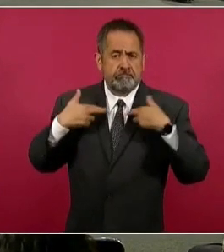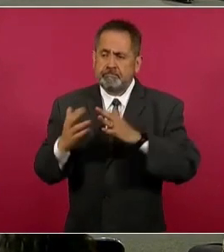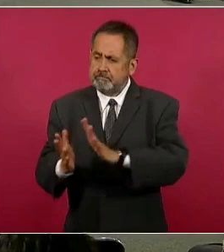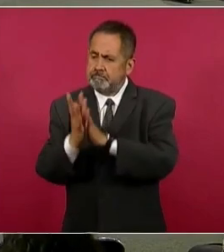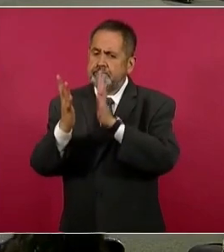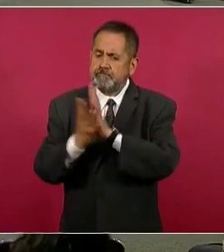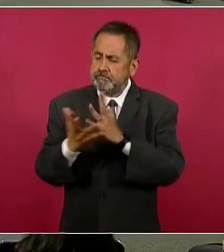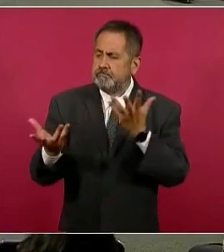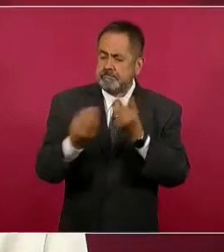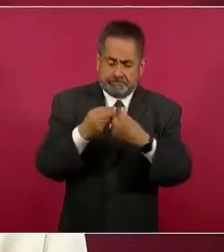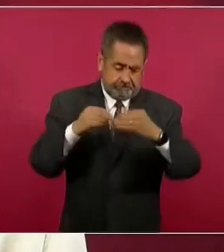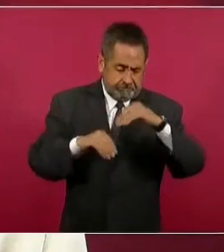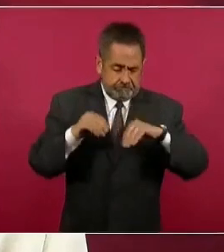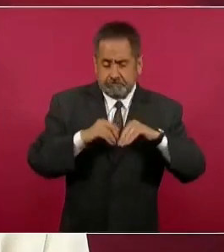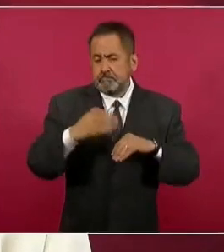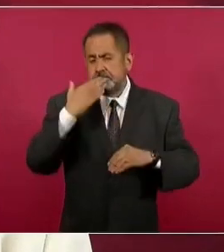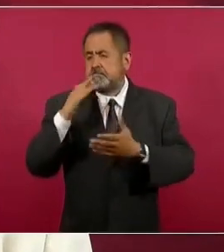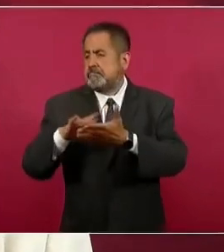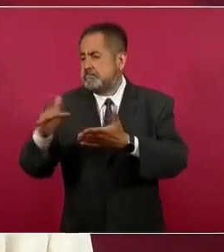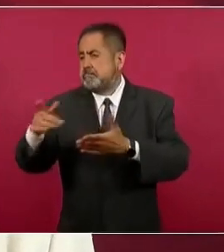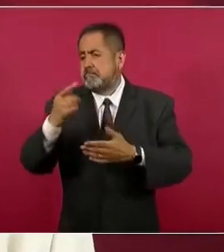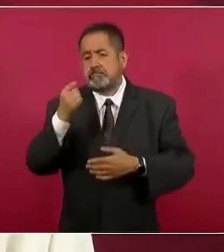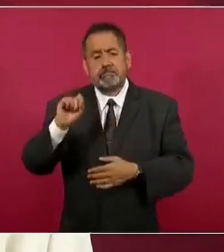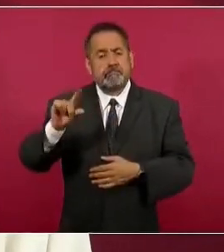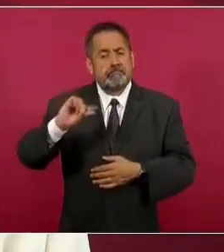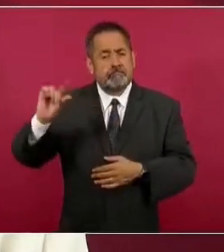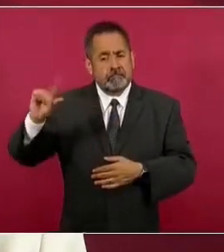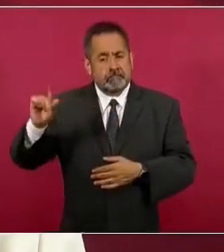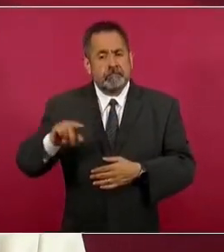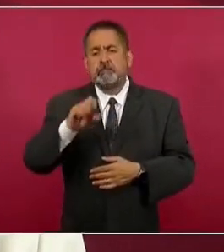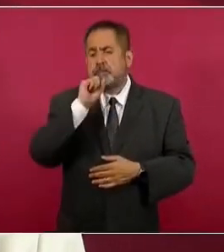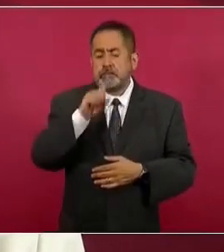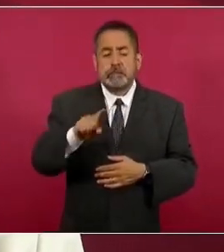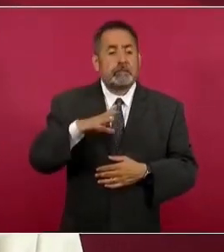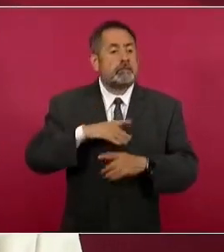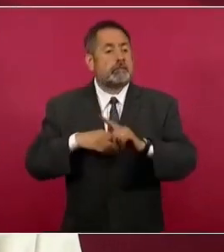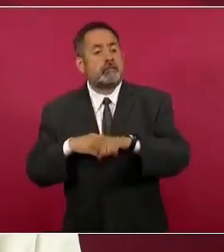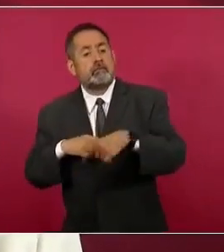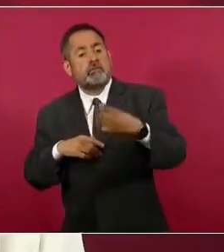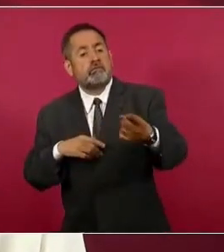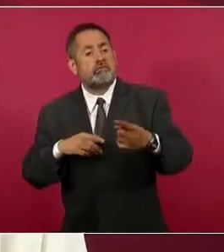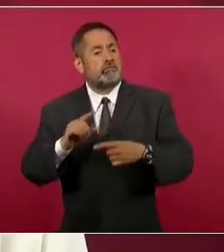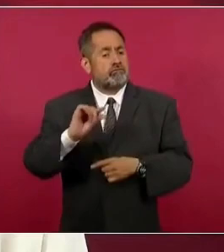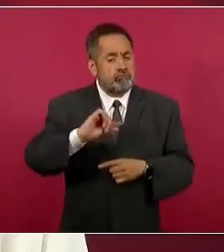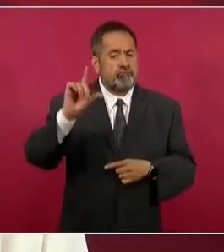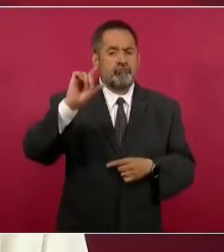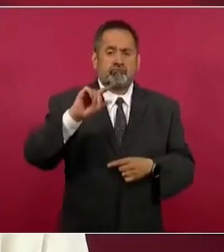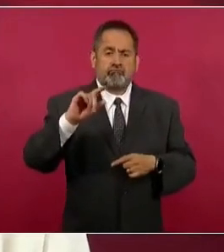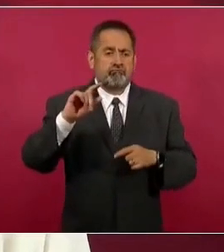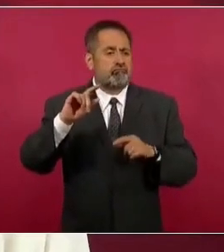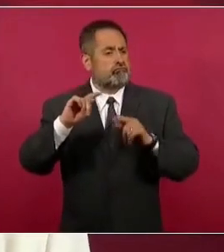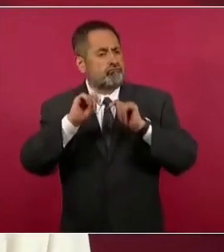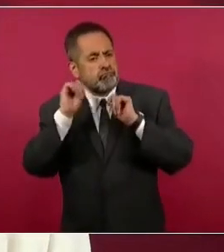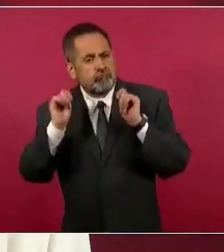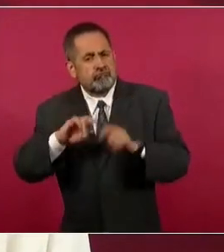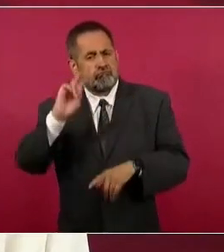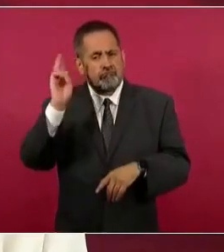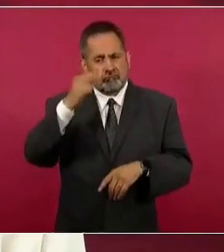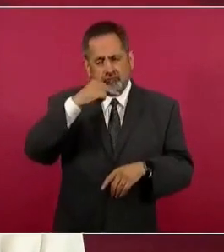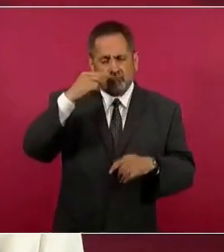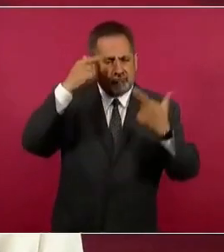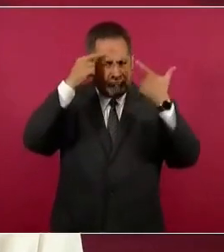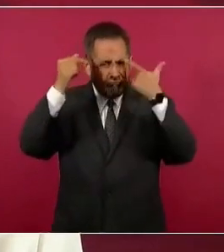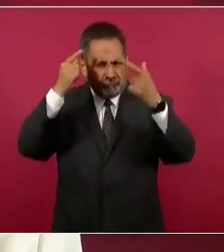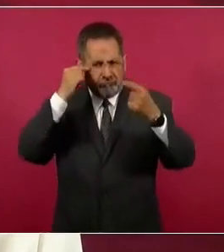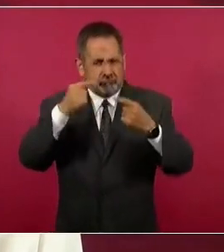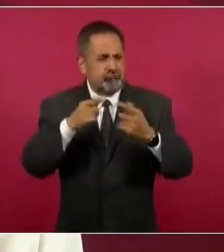agradezco y a las autoridades educativas, sino también ha habido compañeros académicos, académicas, han existido de